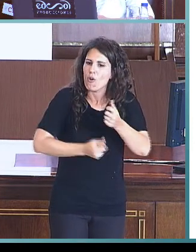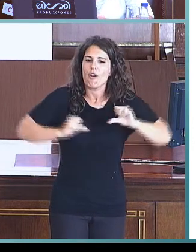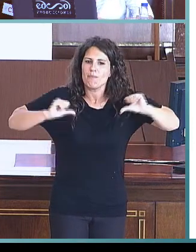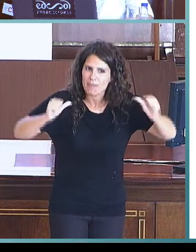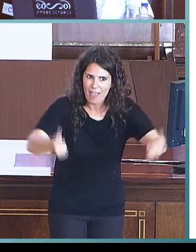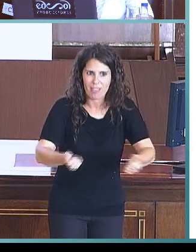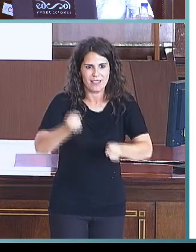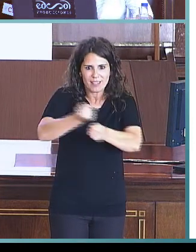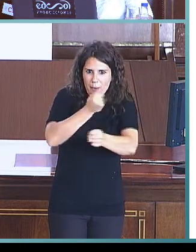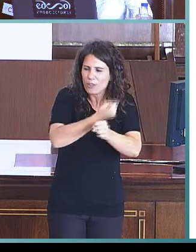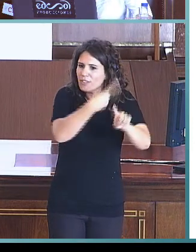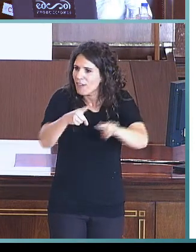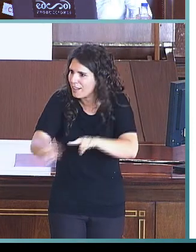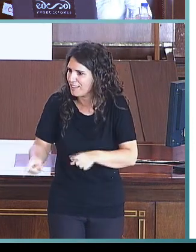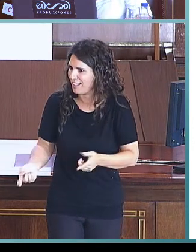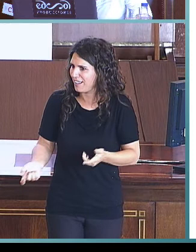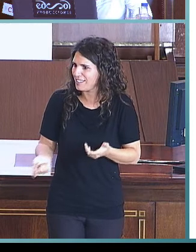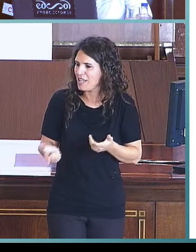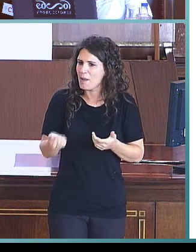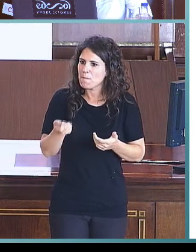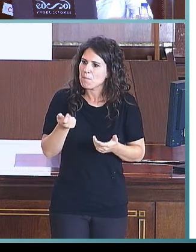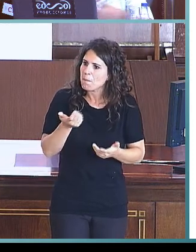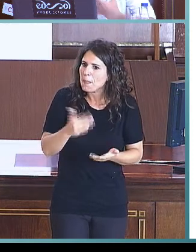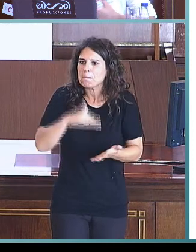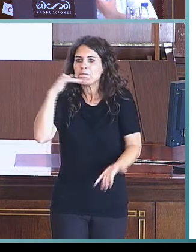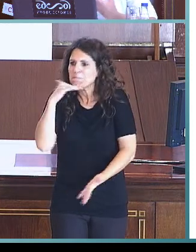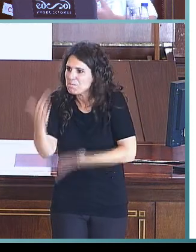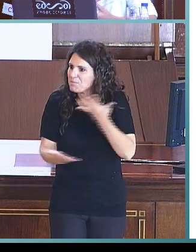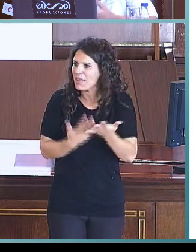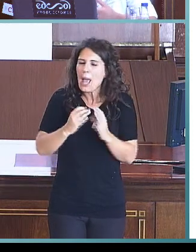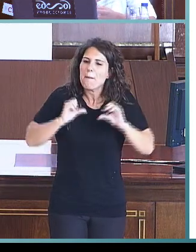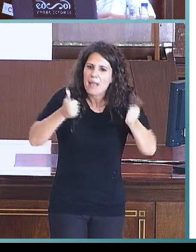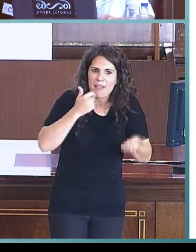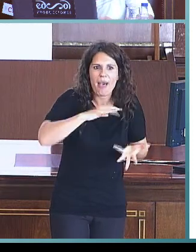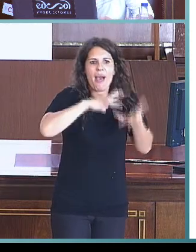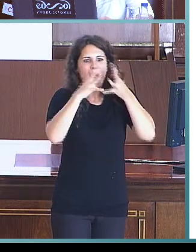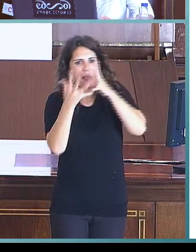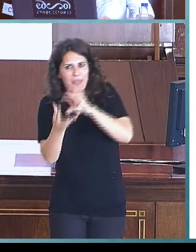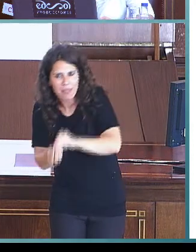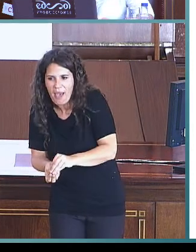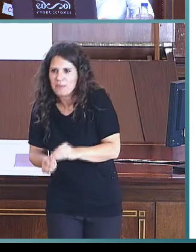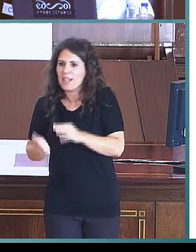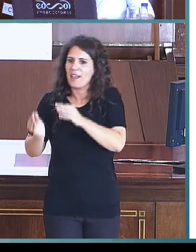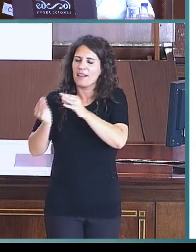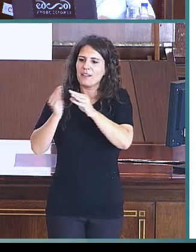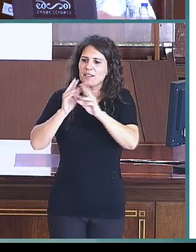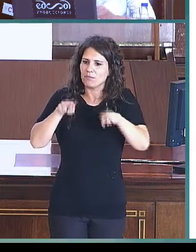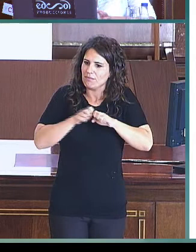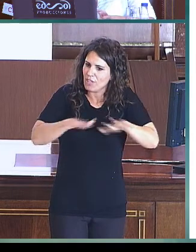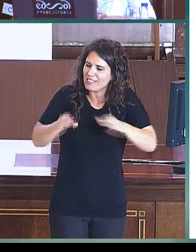trabajos que están empezando a adaptar y a estandarizar